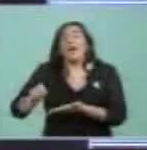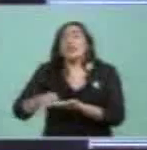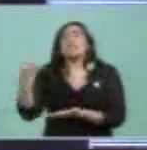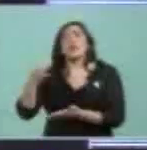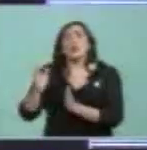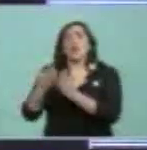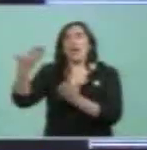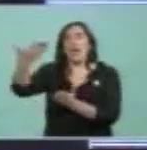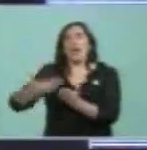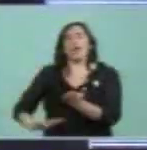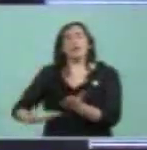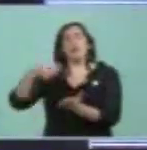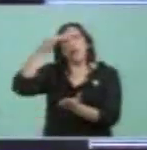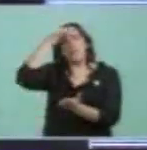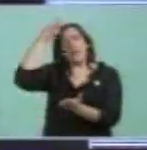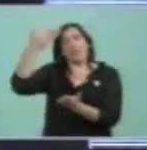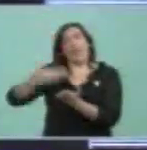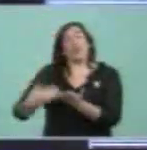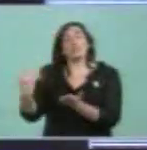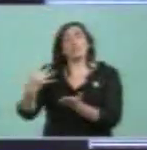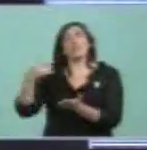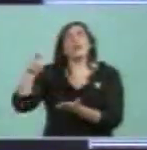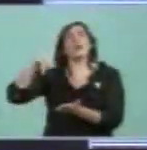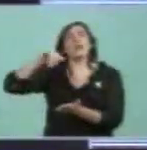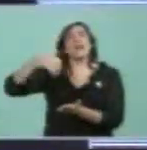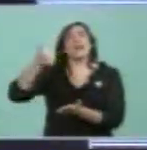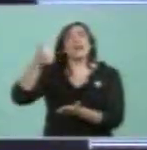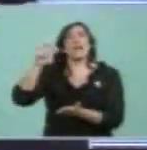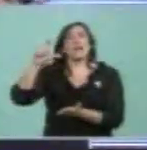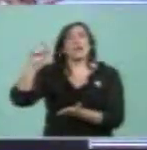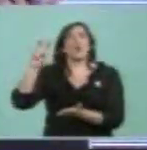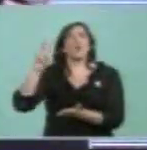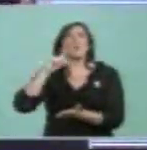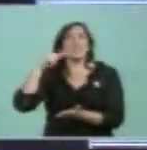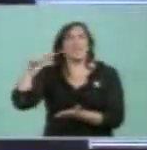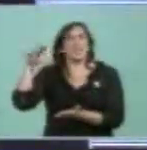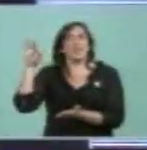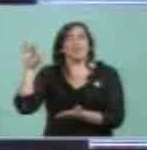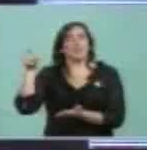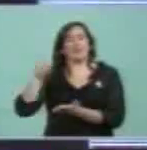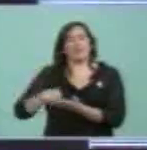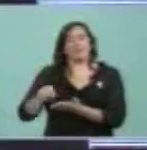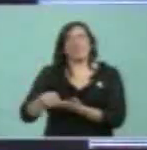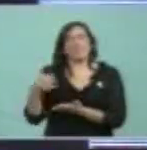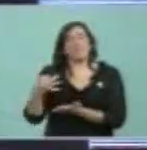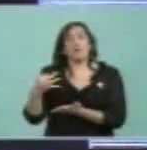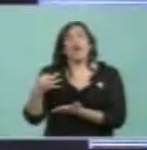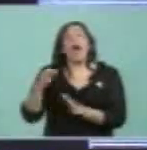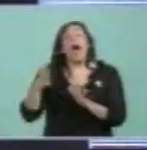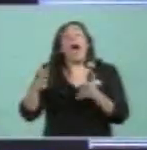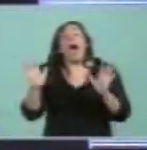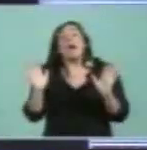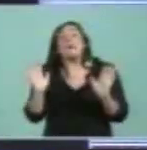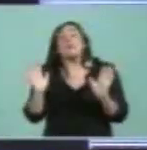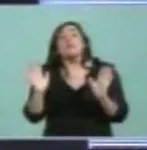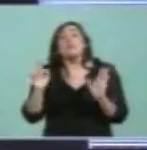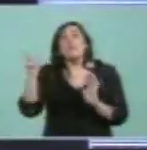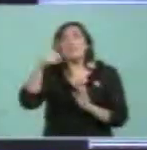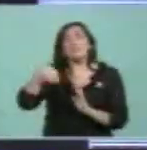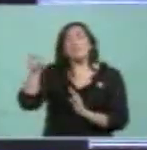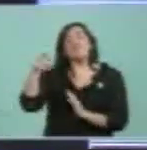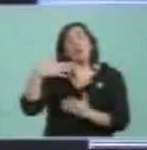Página 12, Jacobino se llama. Y hace menos porque a nosotros muchas veces nos tratan también de jacobinos.